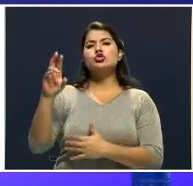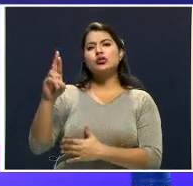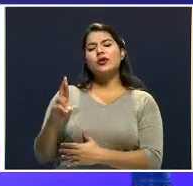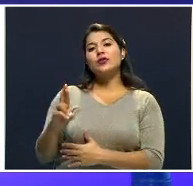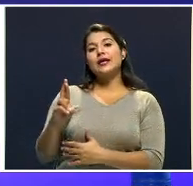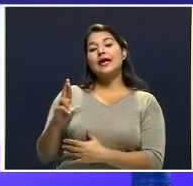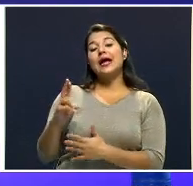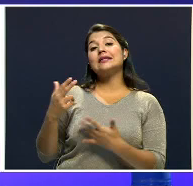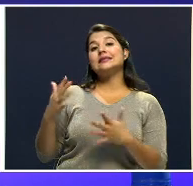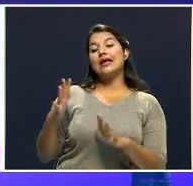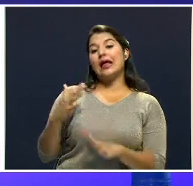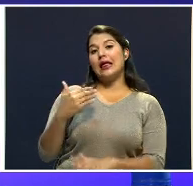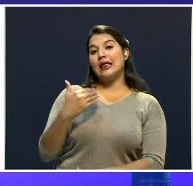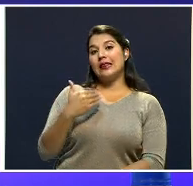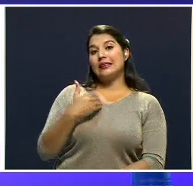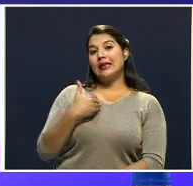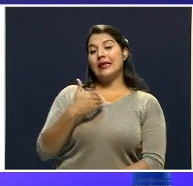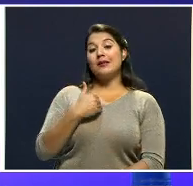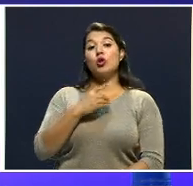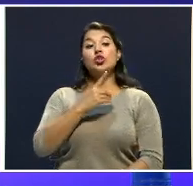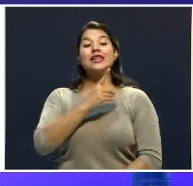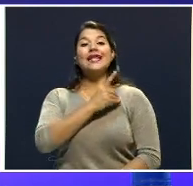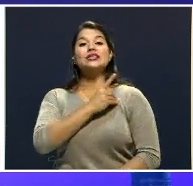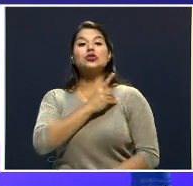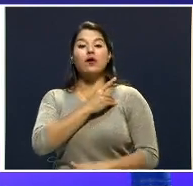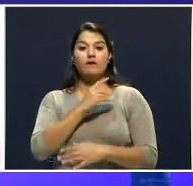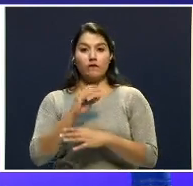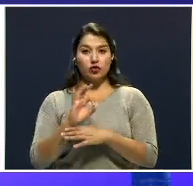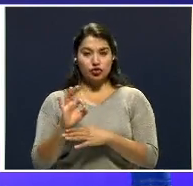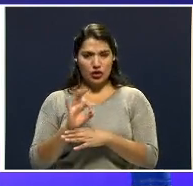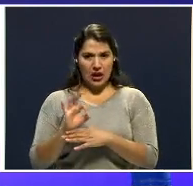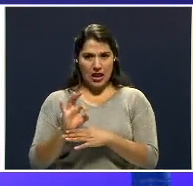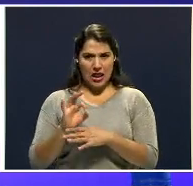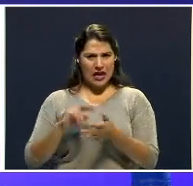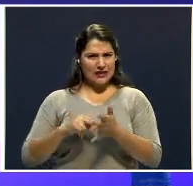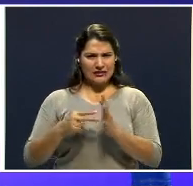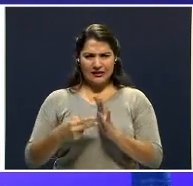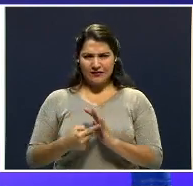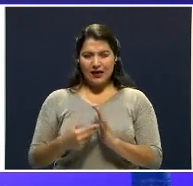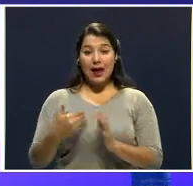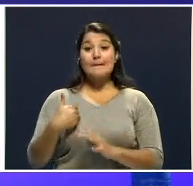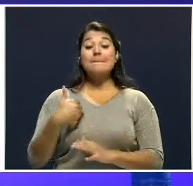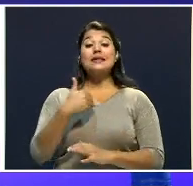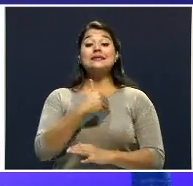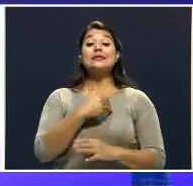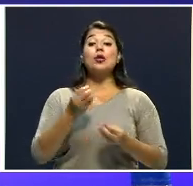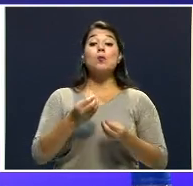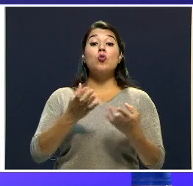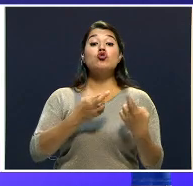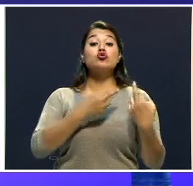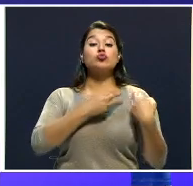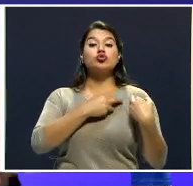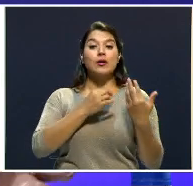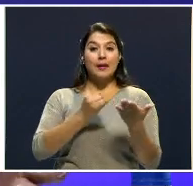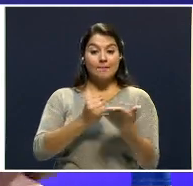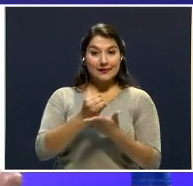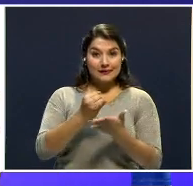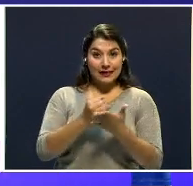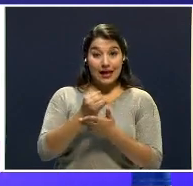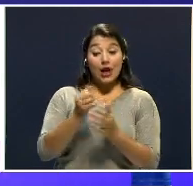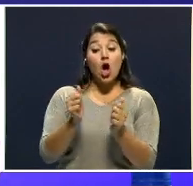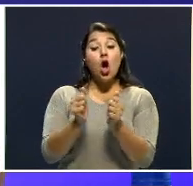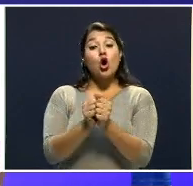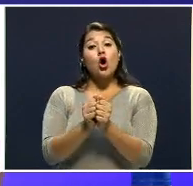llamamos dirección funcional, que es el Ministerio Público dirigiendo la investigación con un órgano